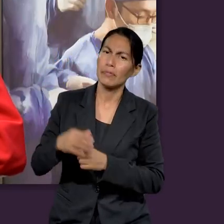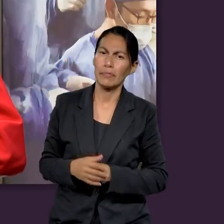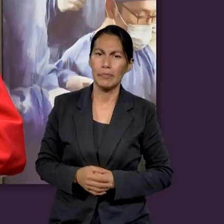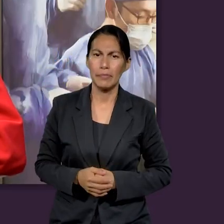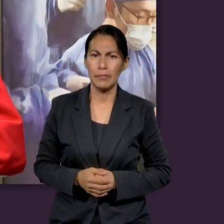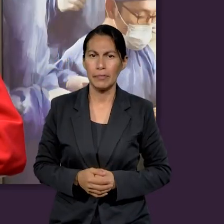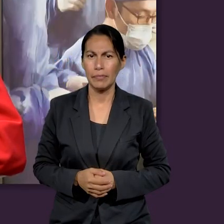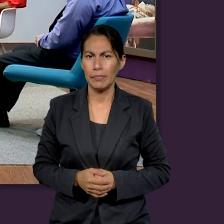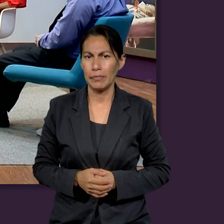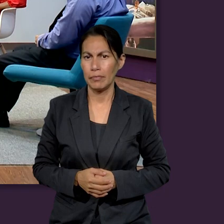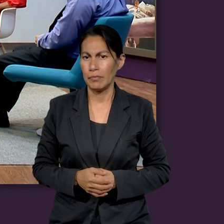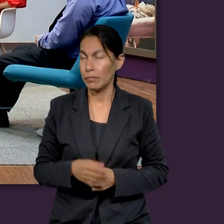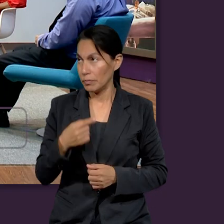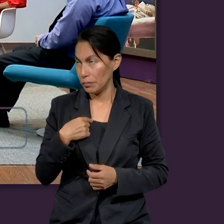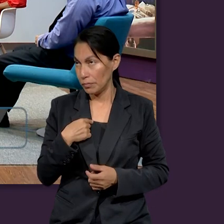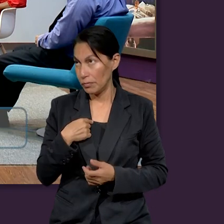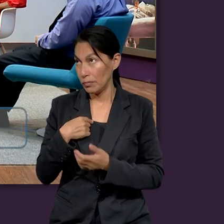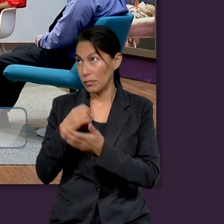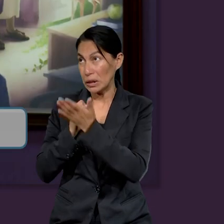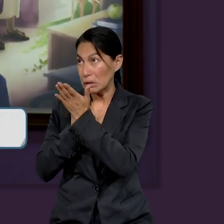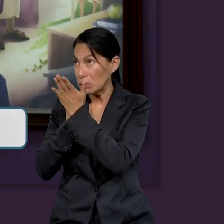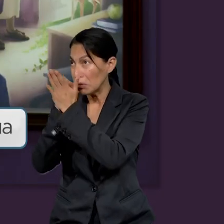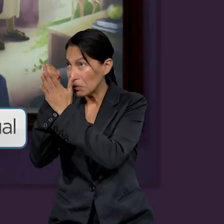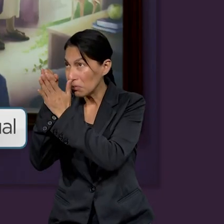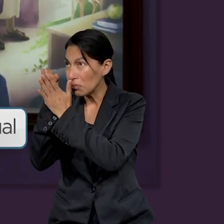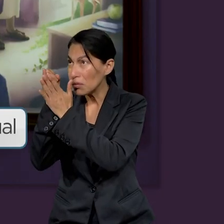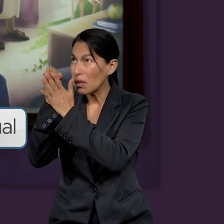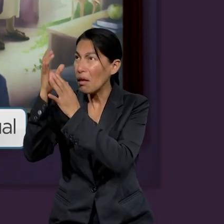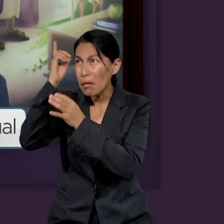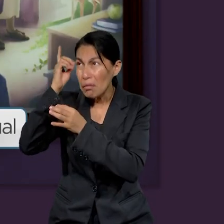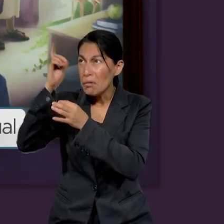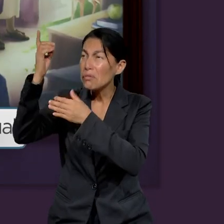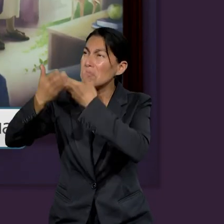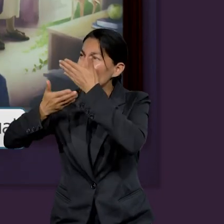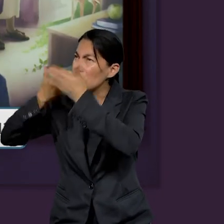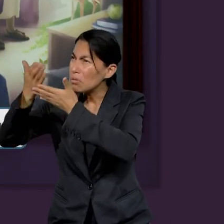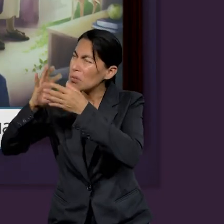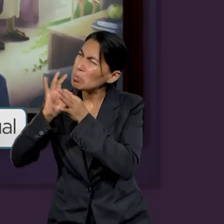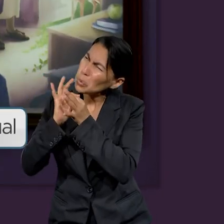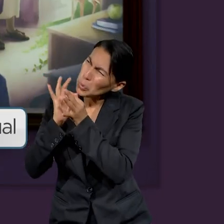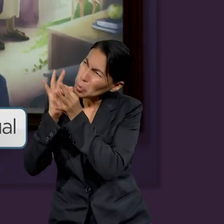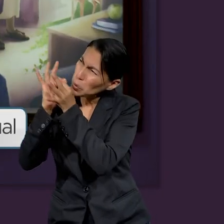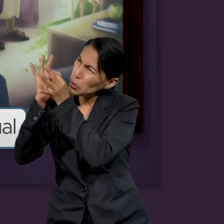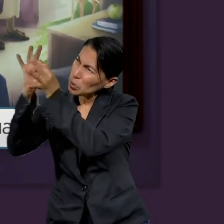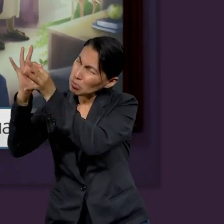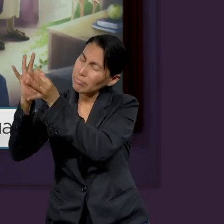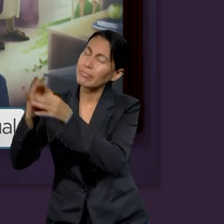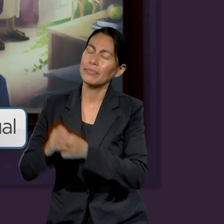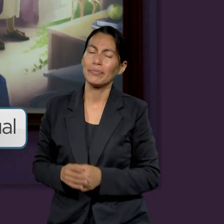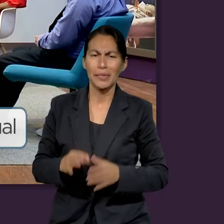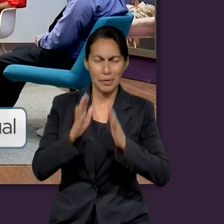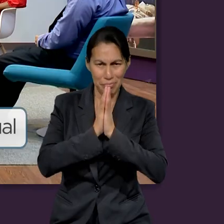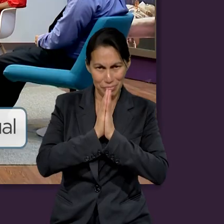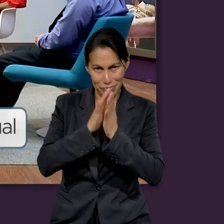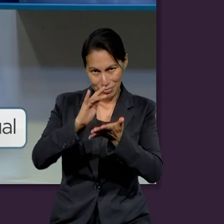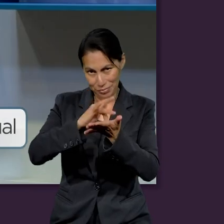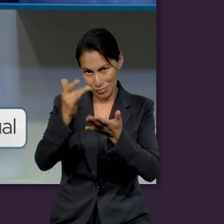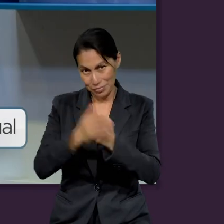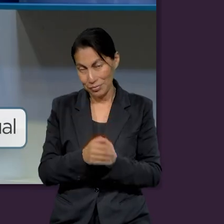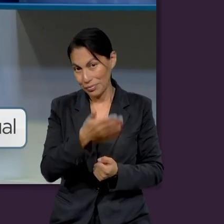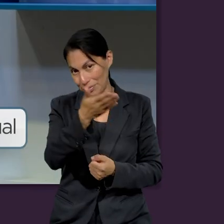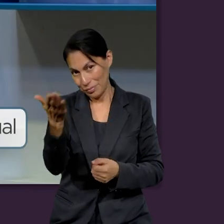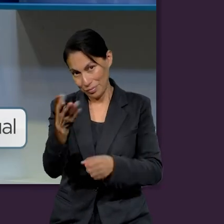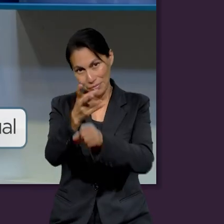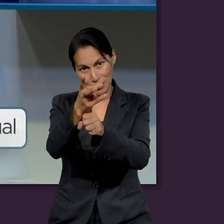de Jesús. Amén. Tomar la decisión de servir a Dios y permanecer junto con Él. Amén. Gracias.